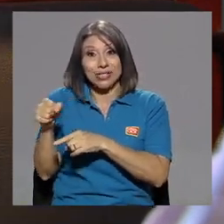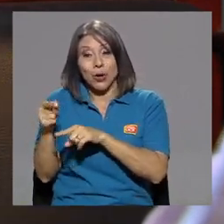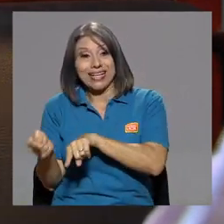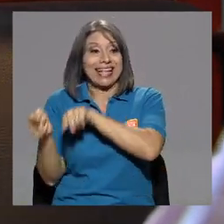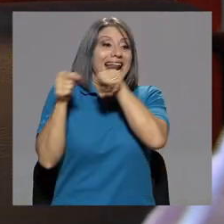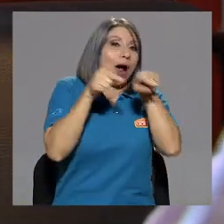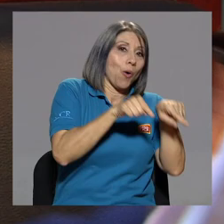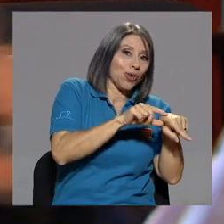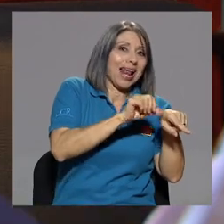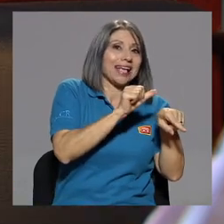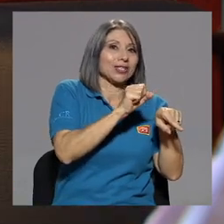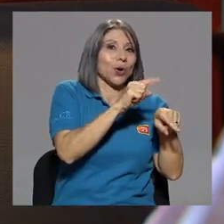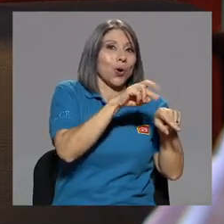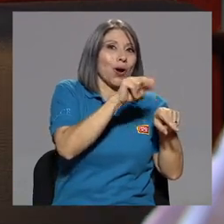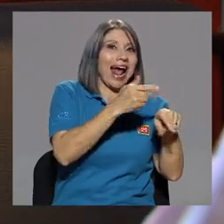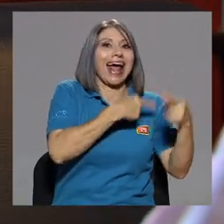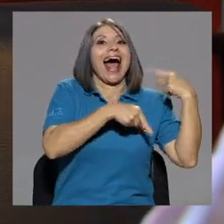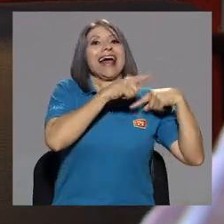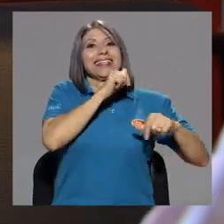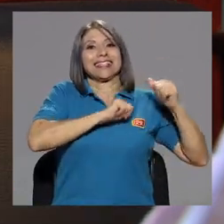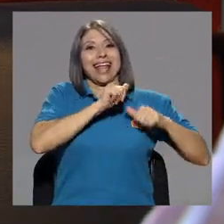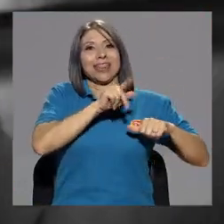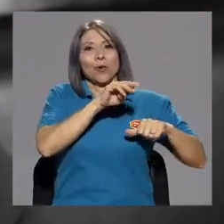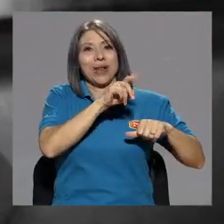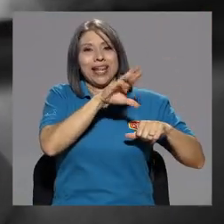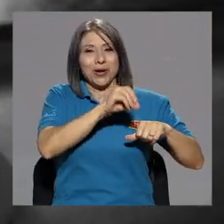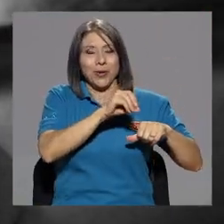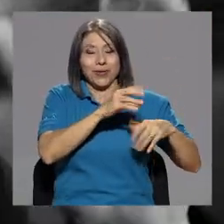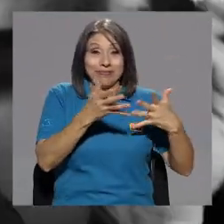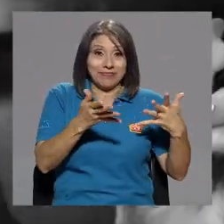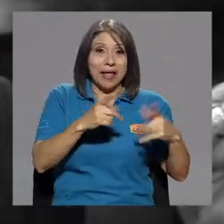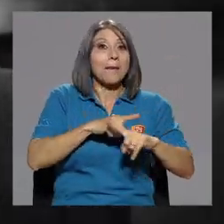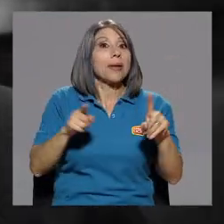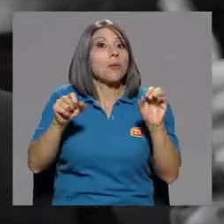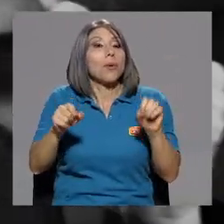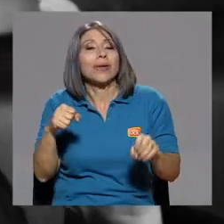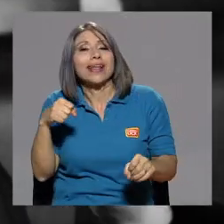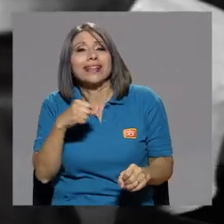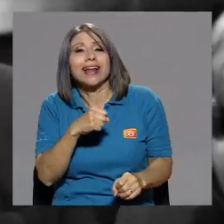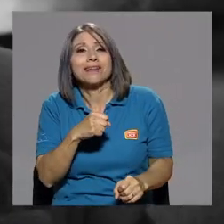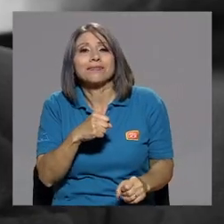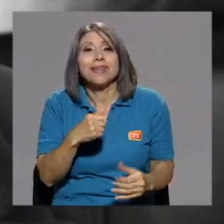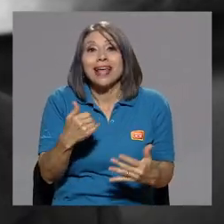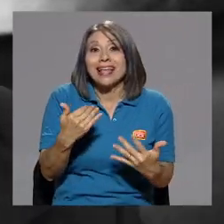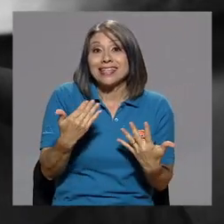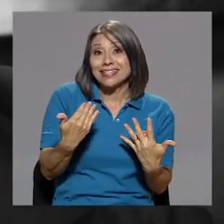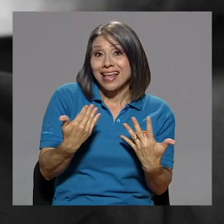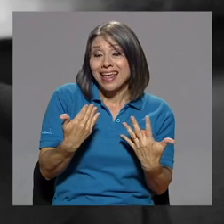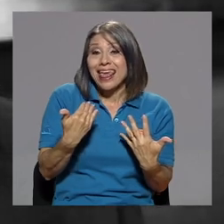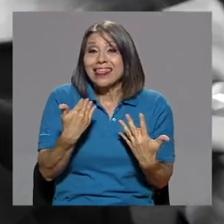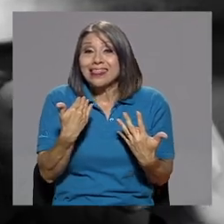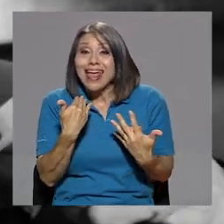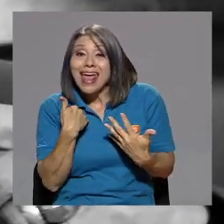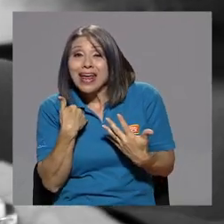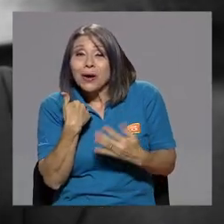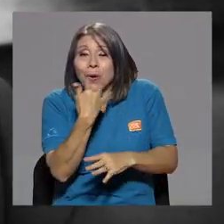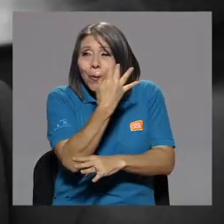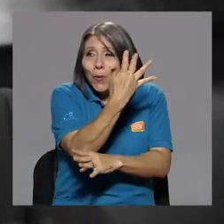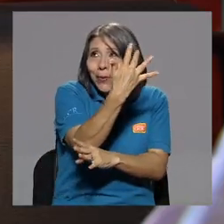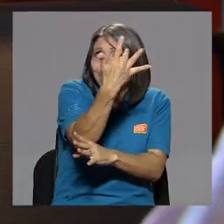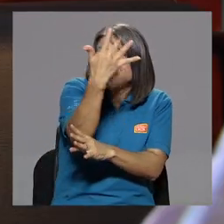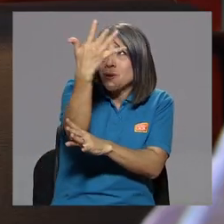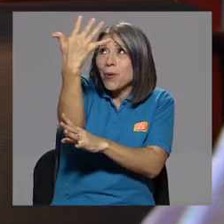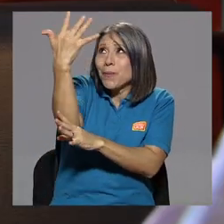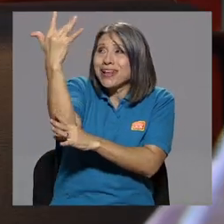en el Melico. Y eso entonces, pero está este, tengo una sombrita de cocales y muchas.